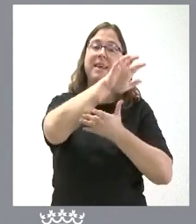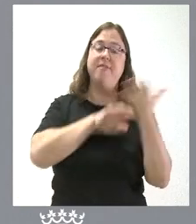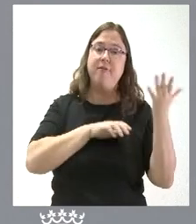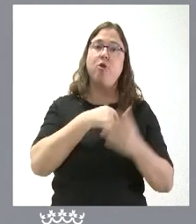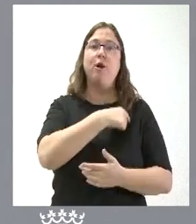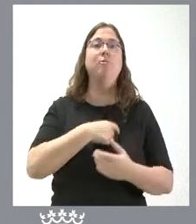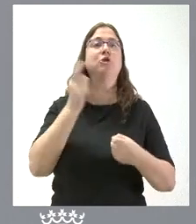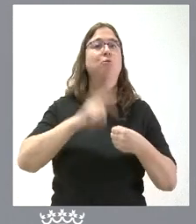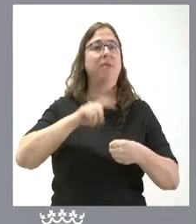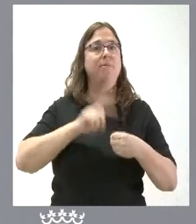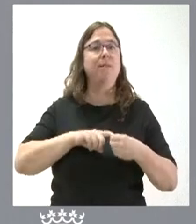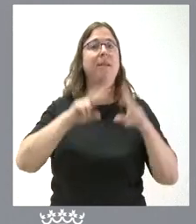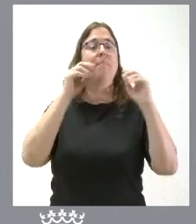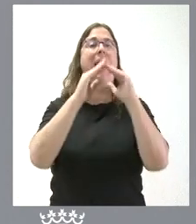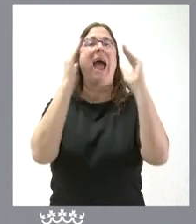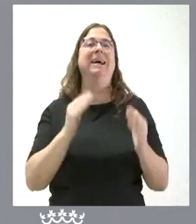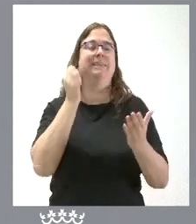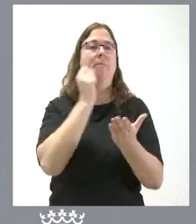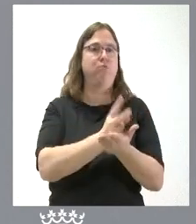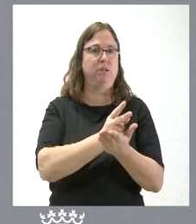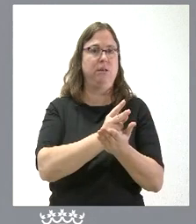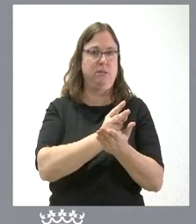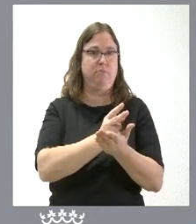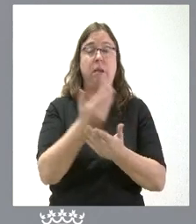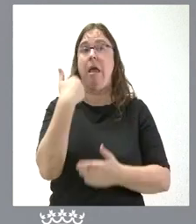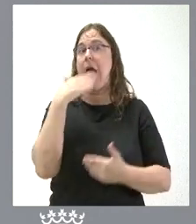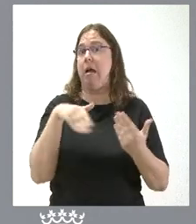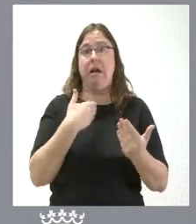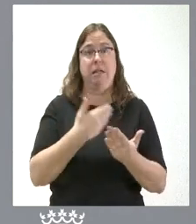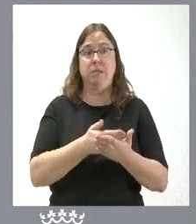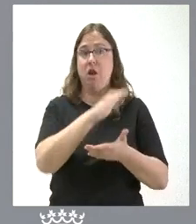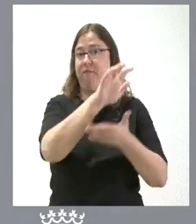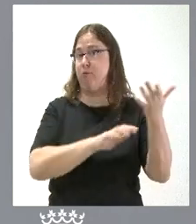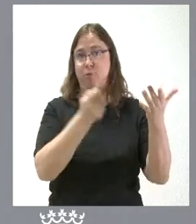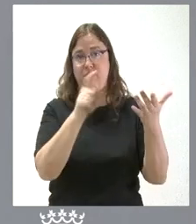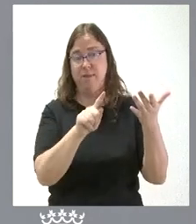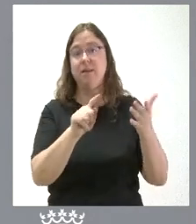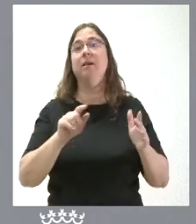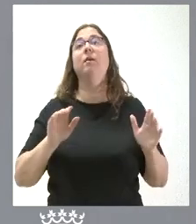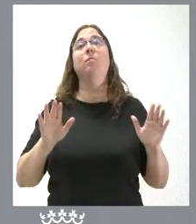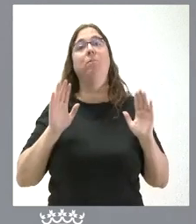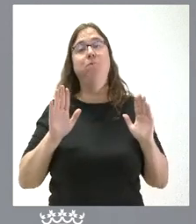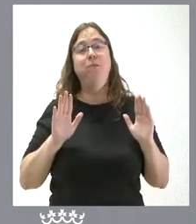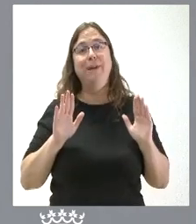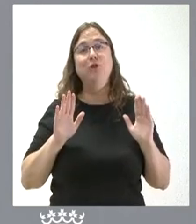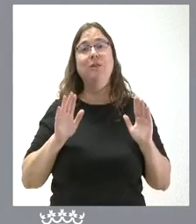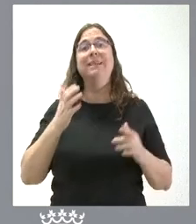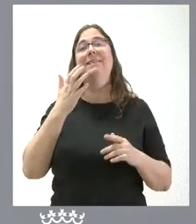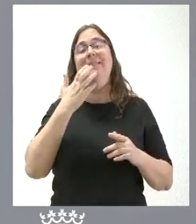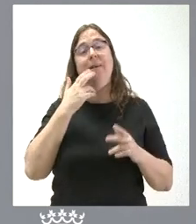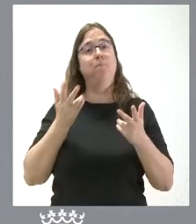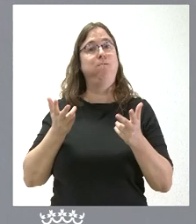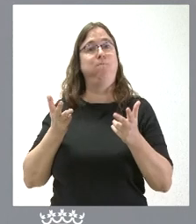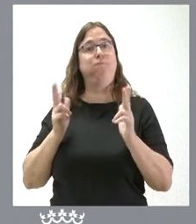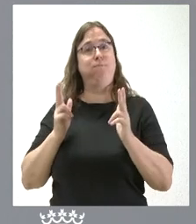de Participación las casas de apuestas que hasta ahora no requerían este informe pero claro correlativamente se permite